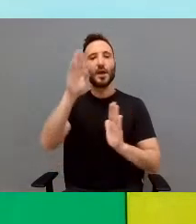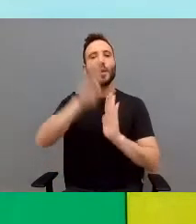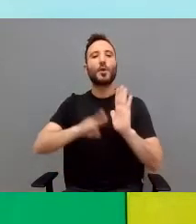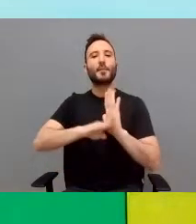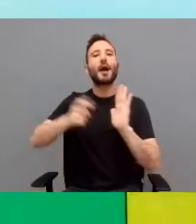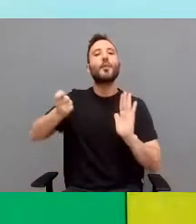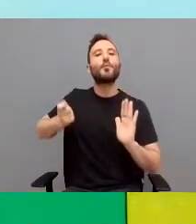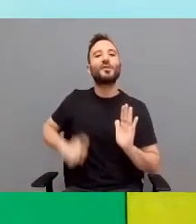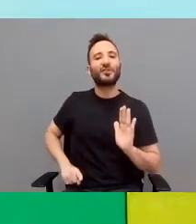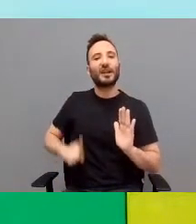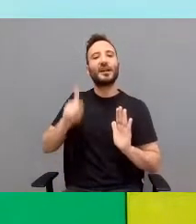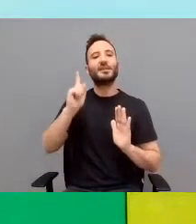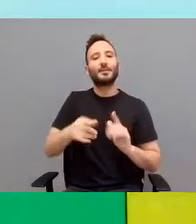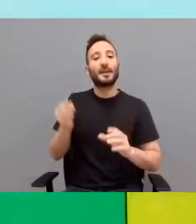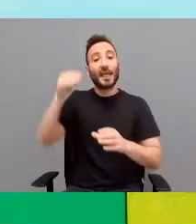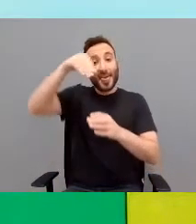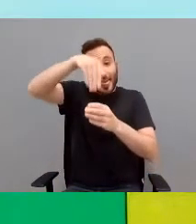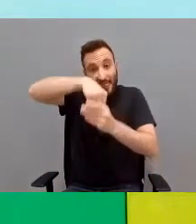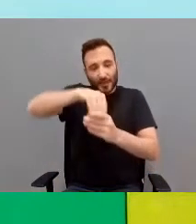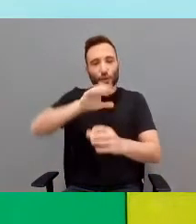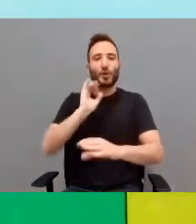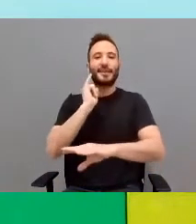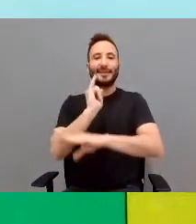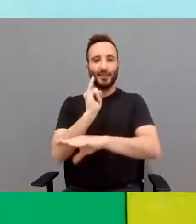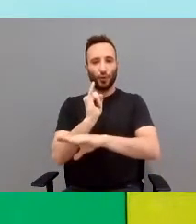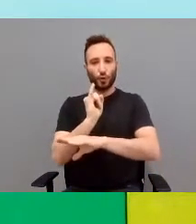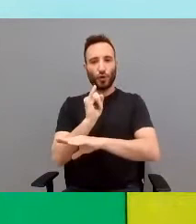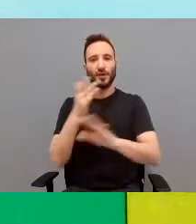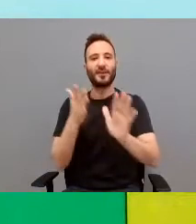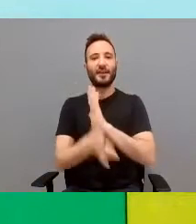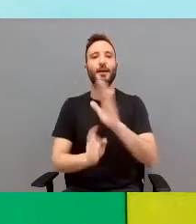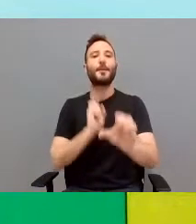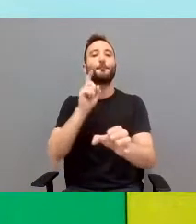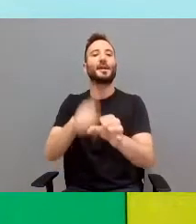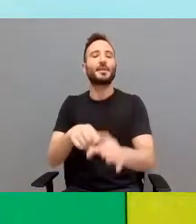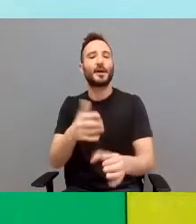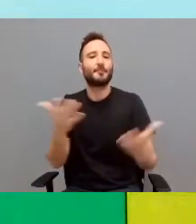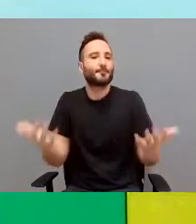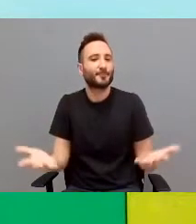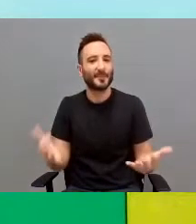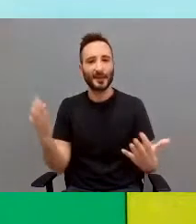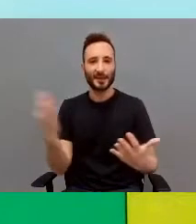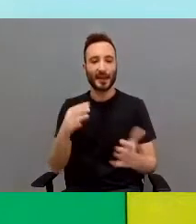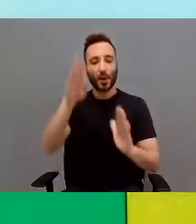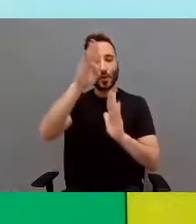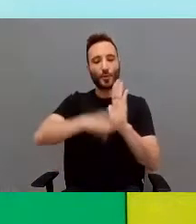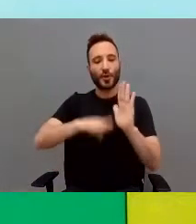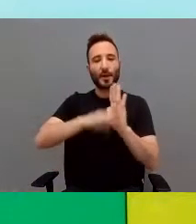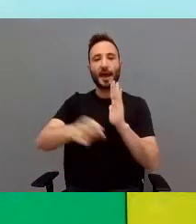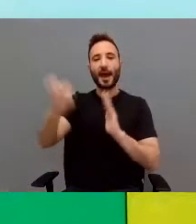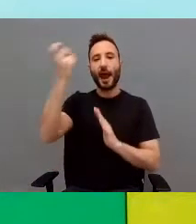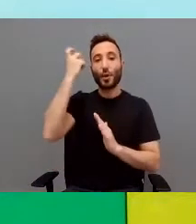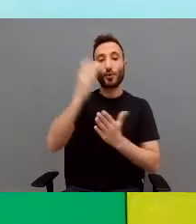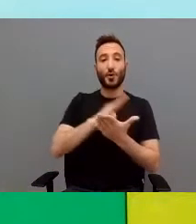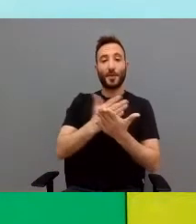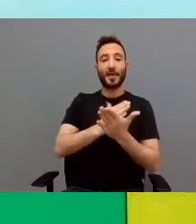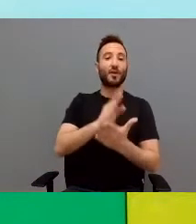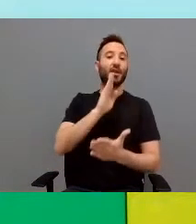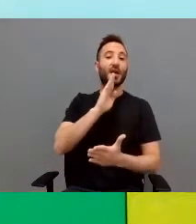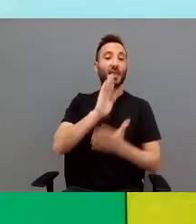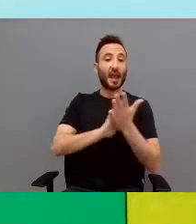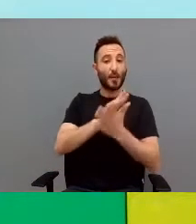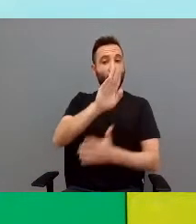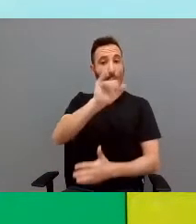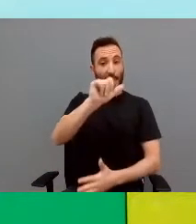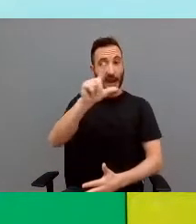profesional está incluido en el centro, participando, por ejemplo, en el programa de alumnos mediadores, como ha comentado